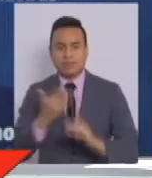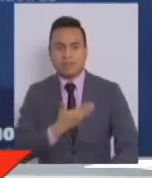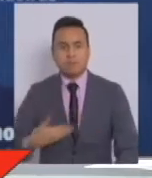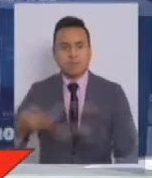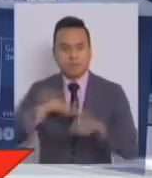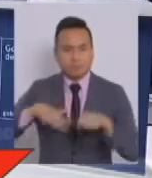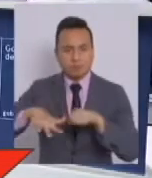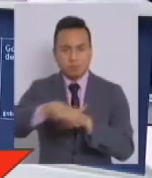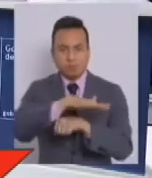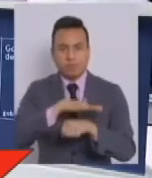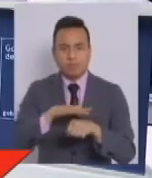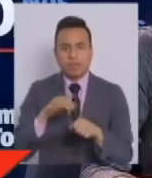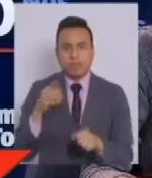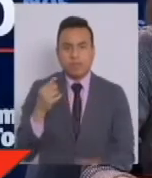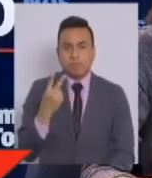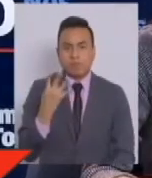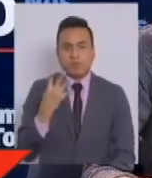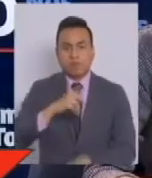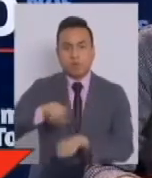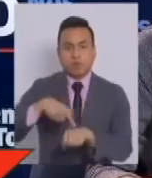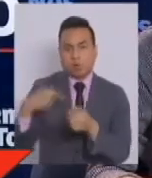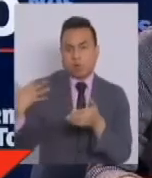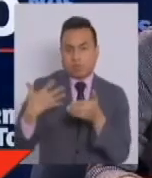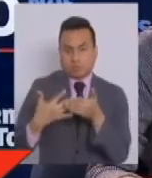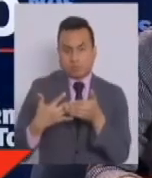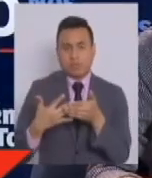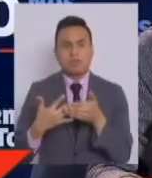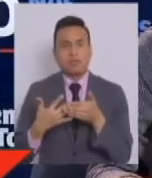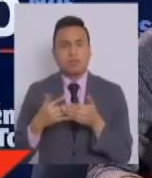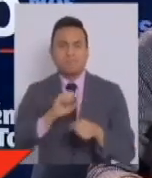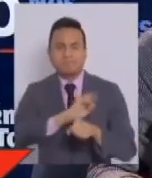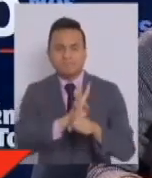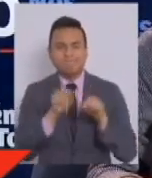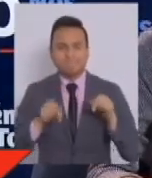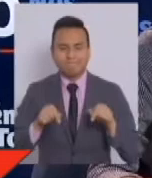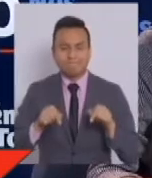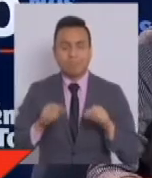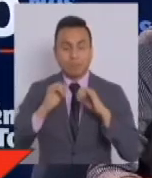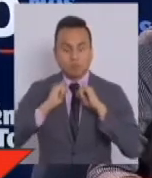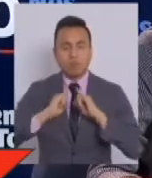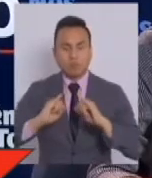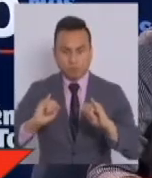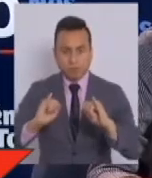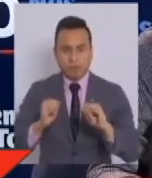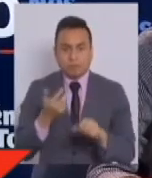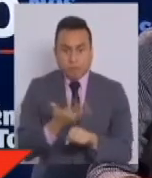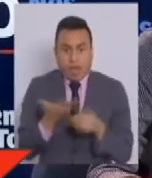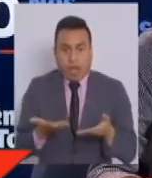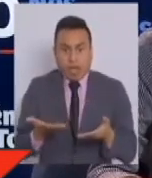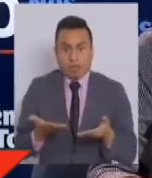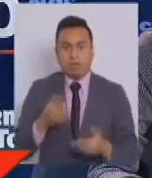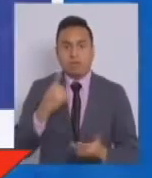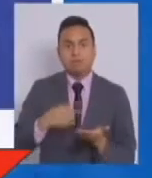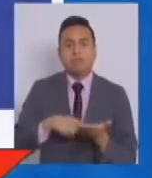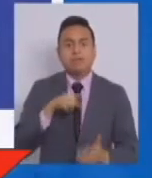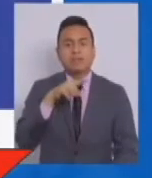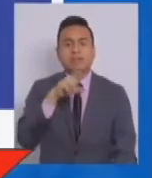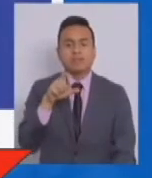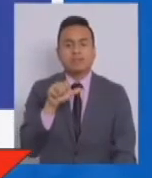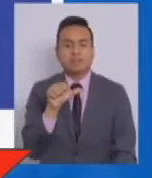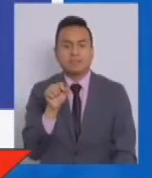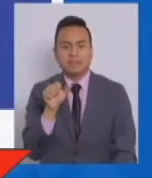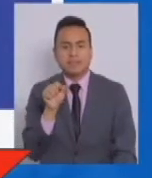Durante las últimas 24 horas de esta pandemia por coronavirus, podemos informar que hay 1.760